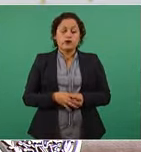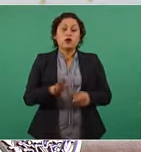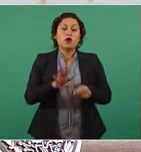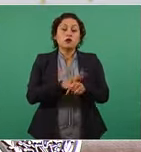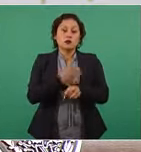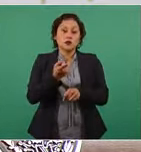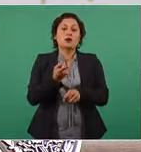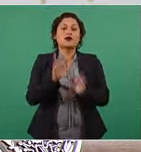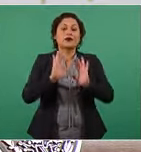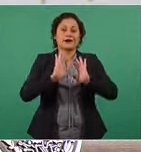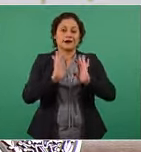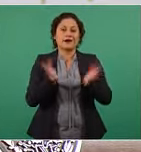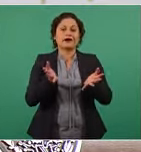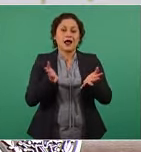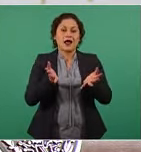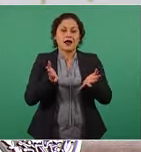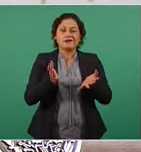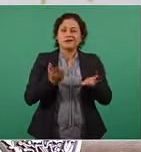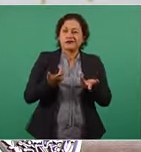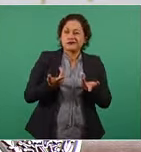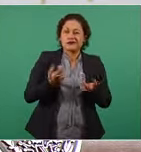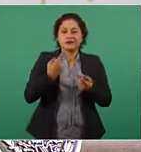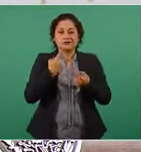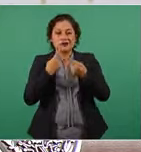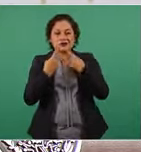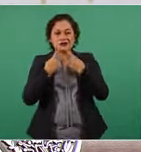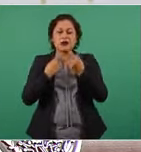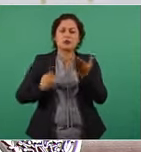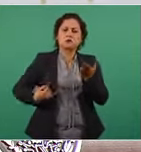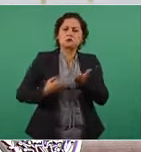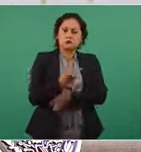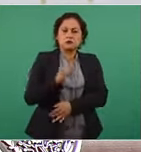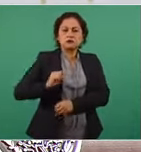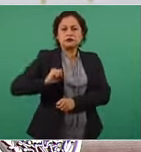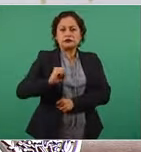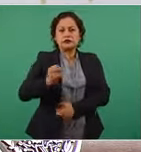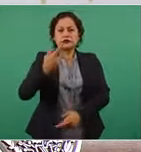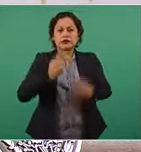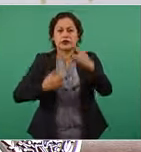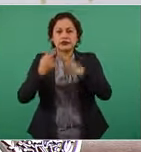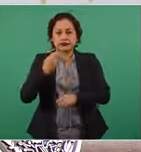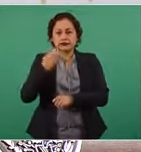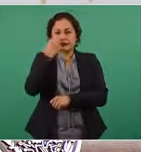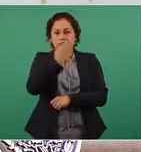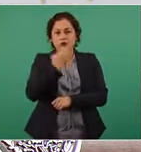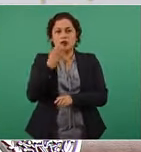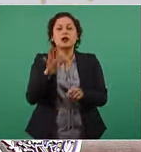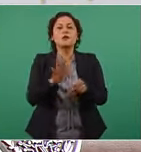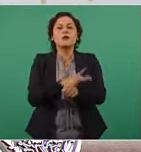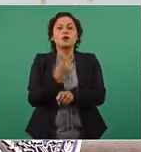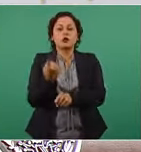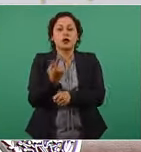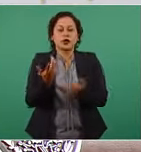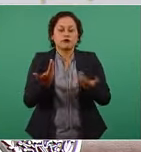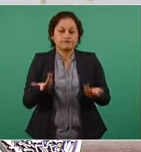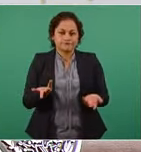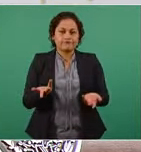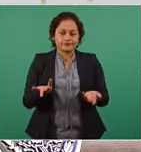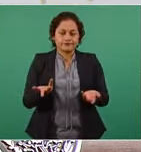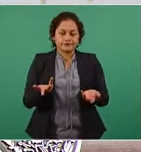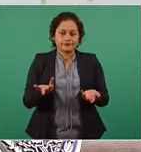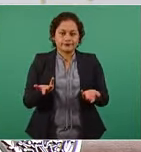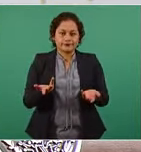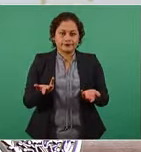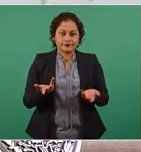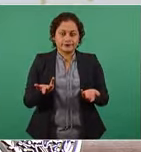es en respuesta a una solicitud de